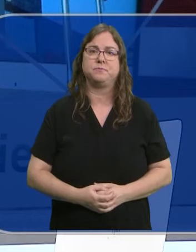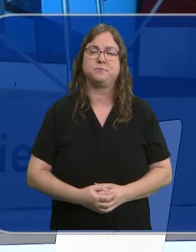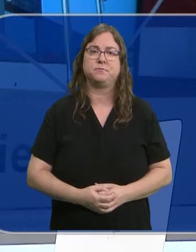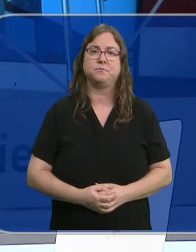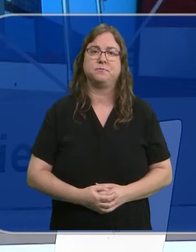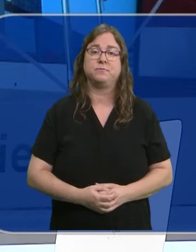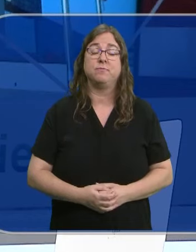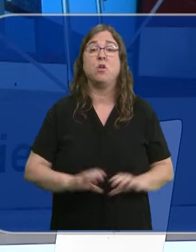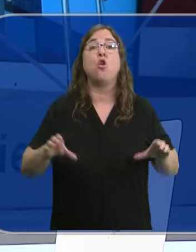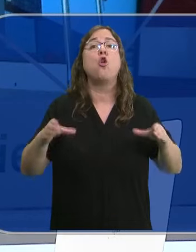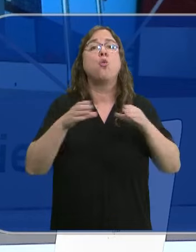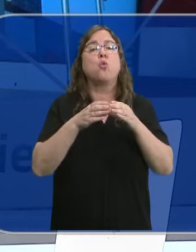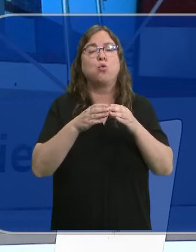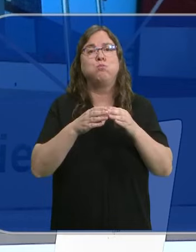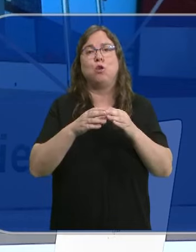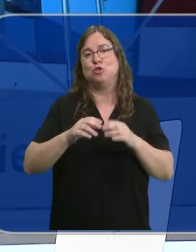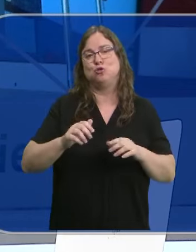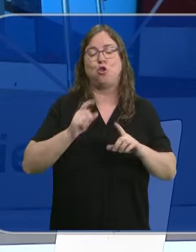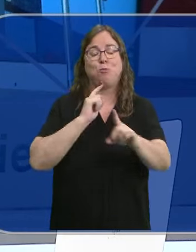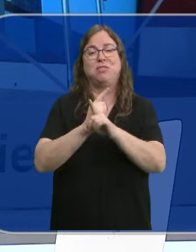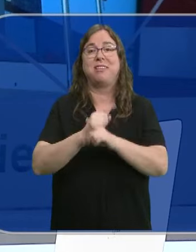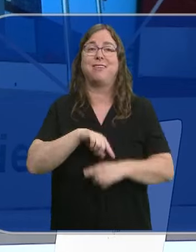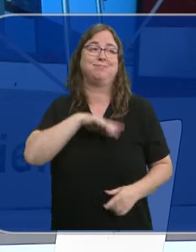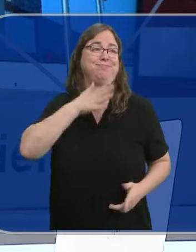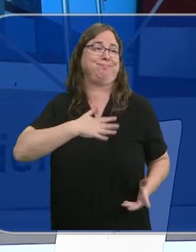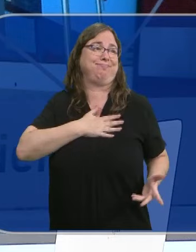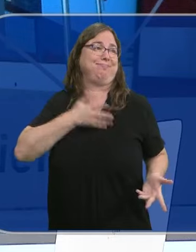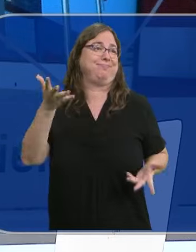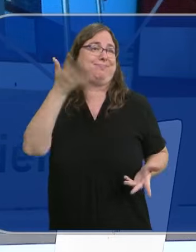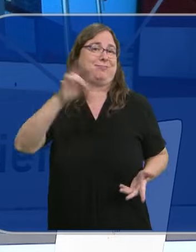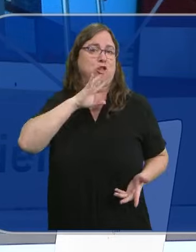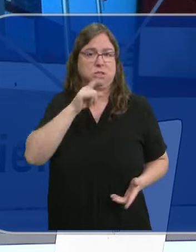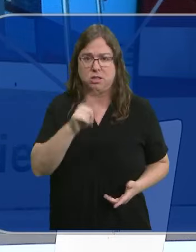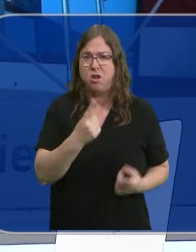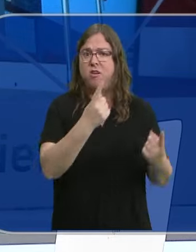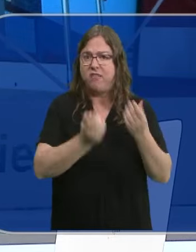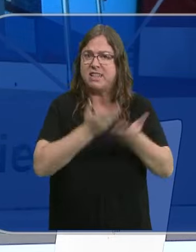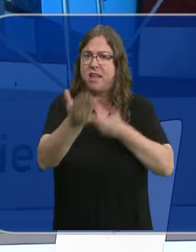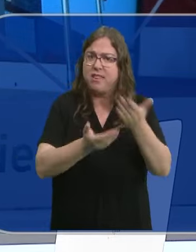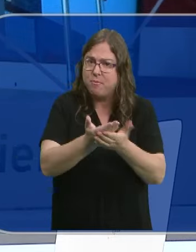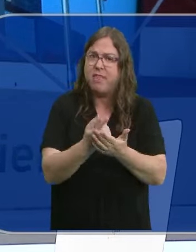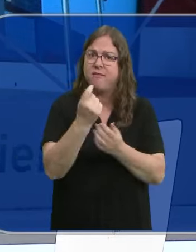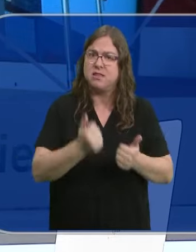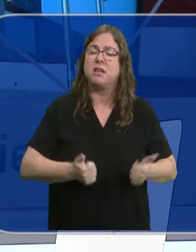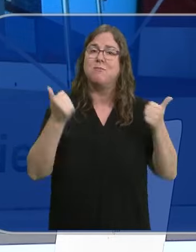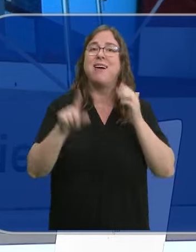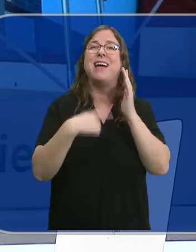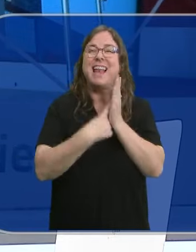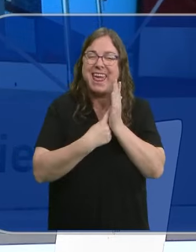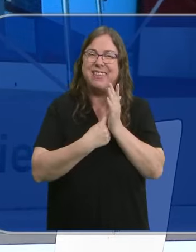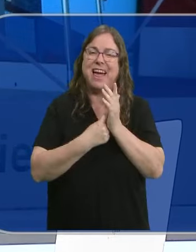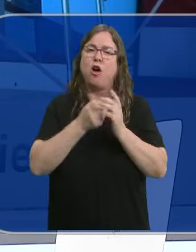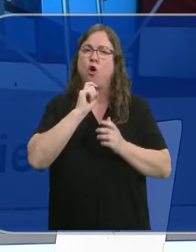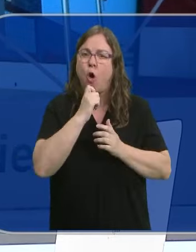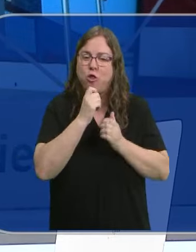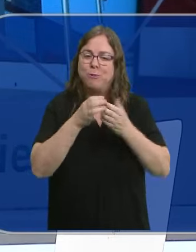Los grupos de la oposición han criticado esa autosatisfacción del consejero. Apuntan que no se han atendido todas las demandas, que insiste en leyes de división y